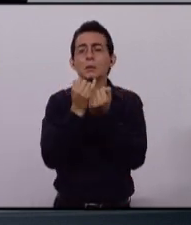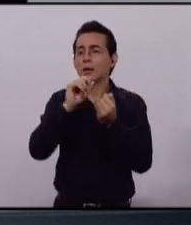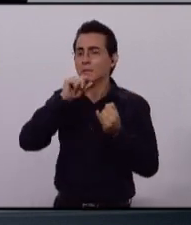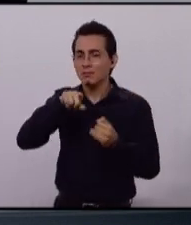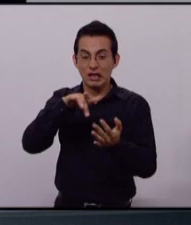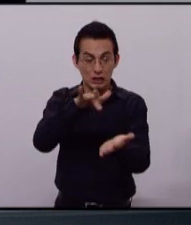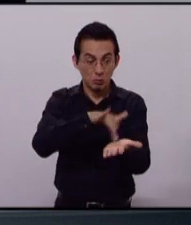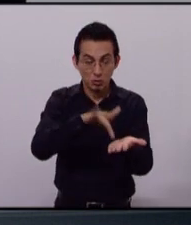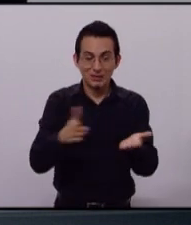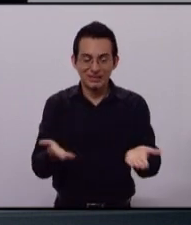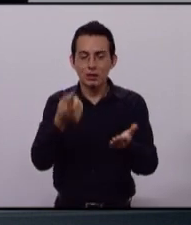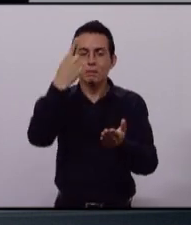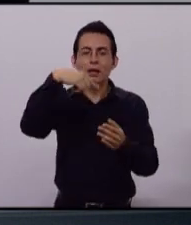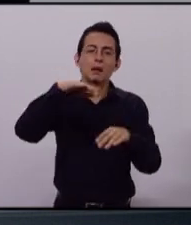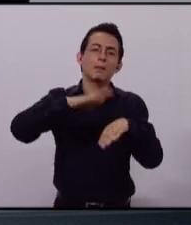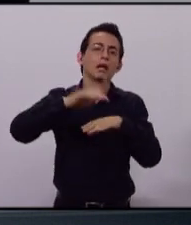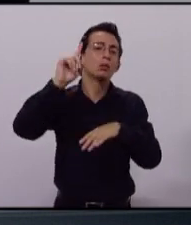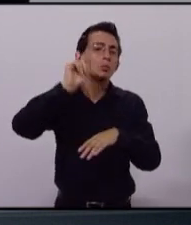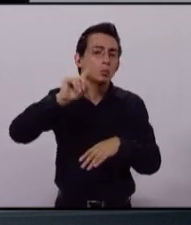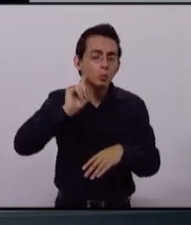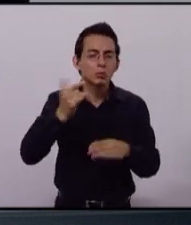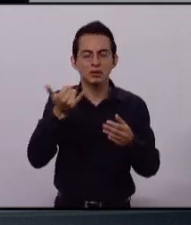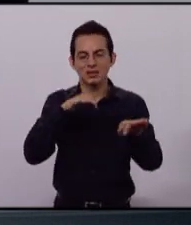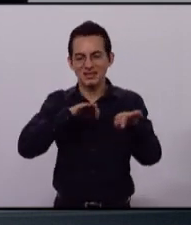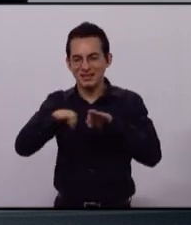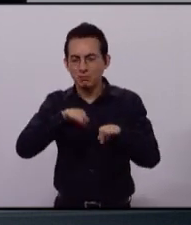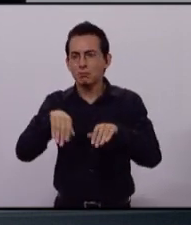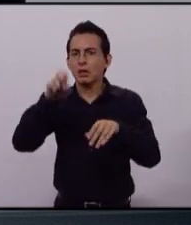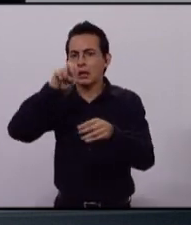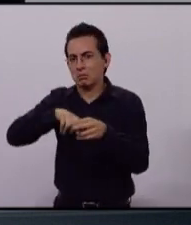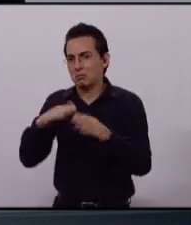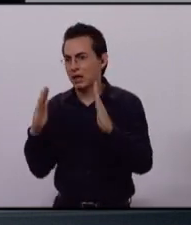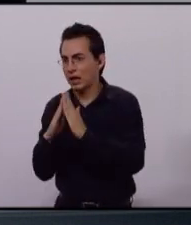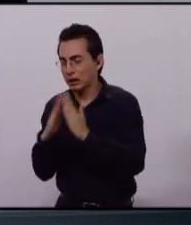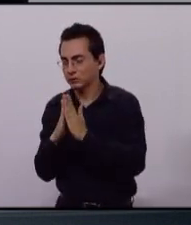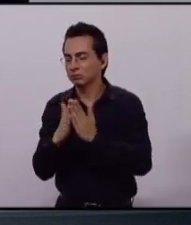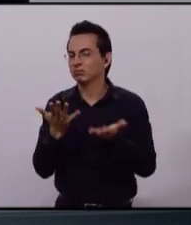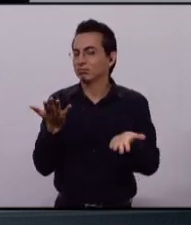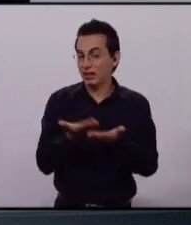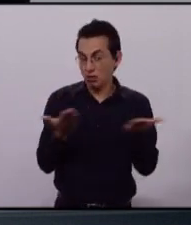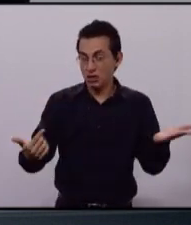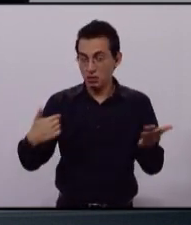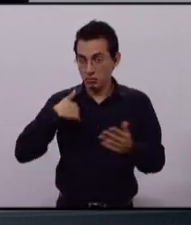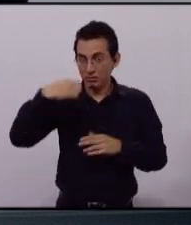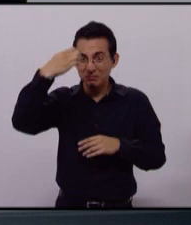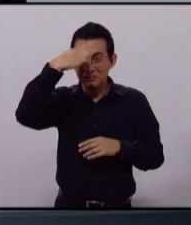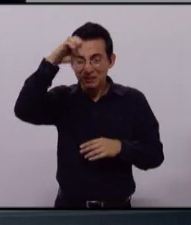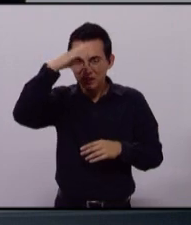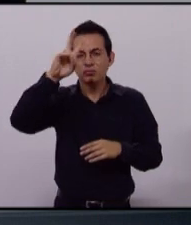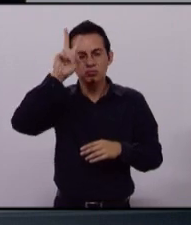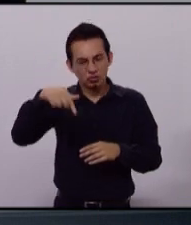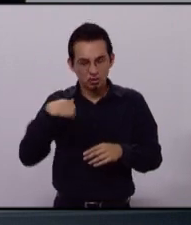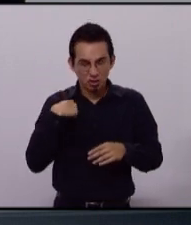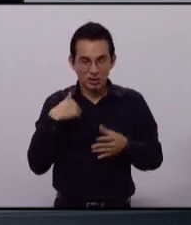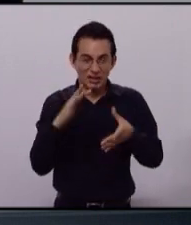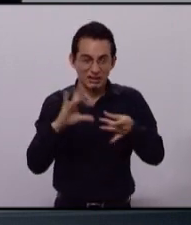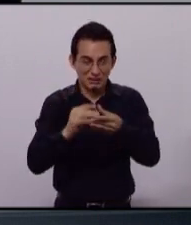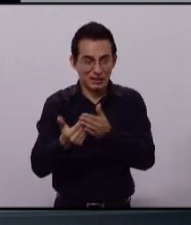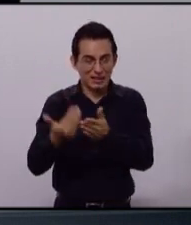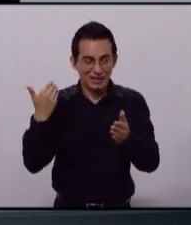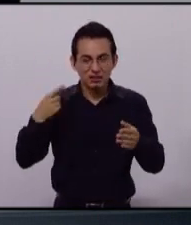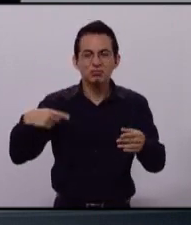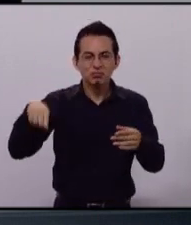los programas para mujeres y favorezcan el trabajo en la casa. Mi experiencia garantiza este serio